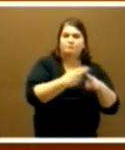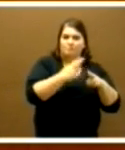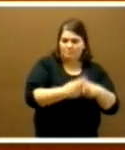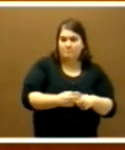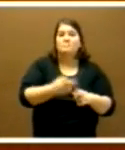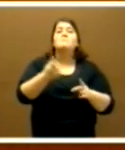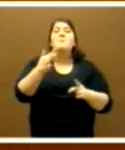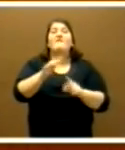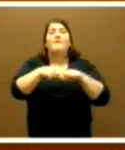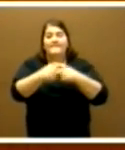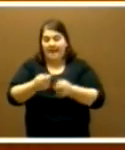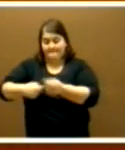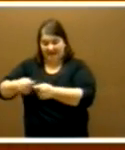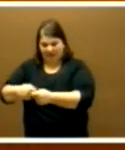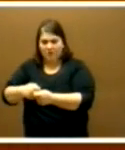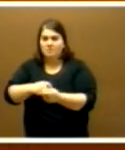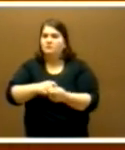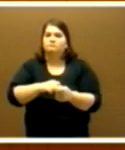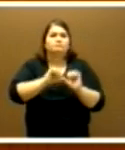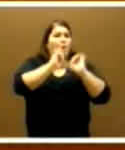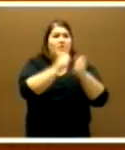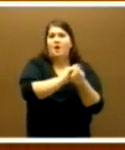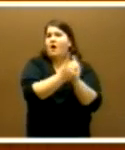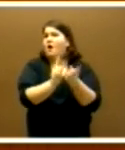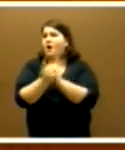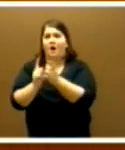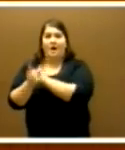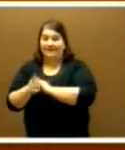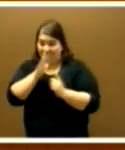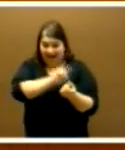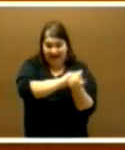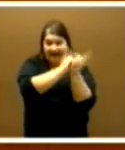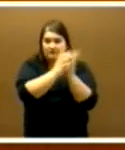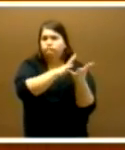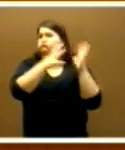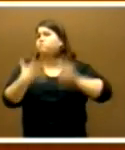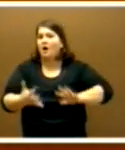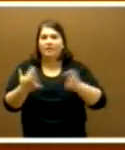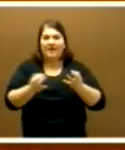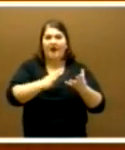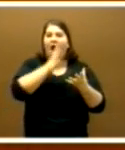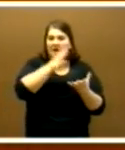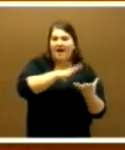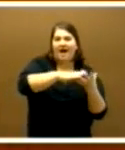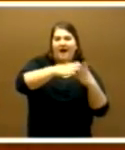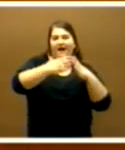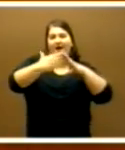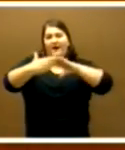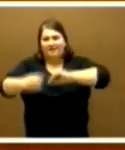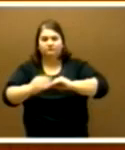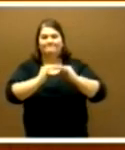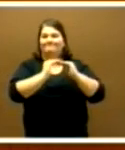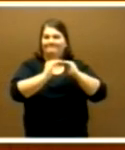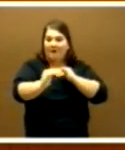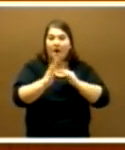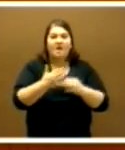familias y el mercado. Modelo que sigue en un proceso de reajuste y que, mientras no se consiga la implicación de todos, va